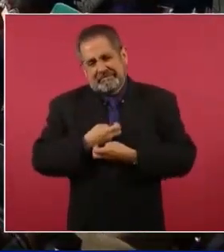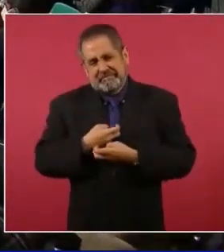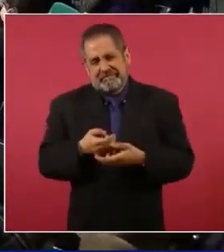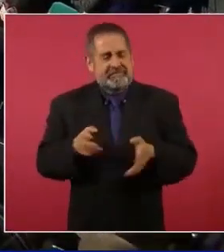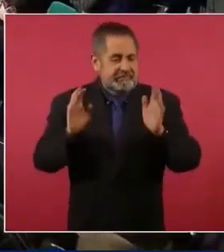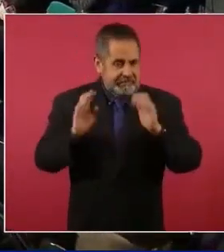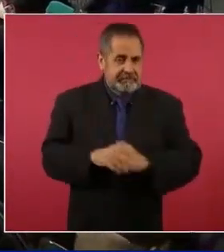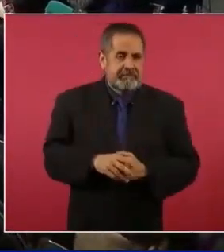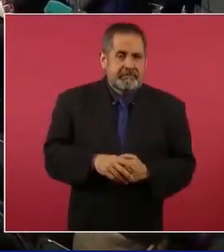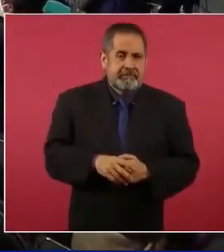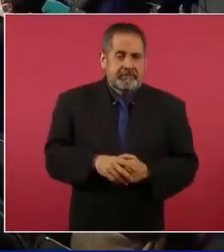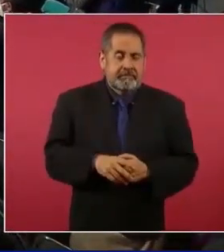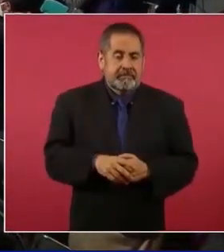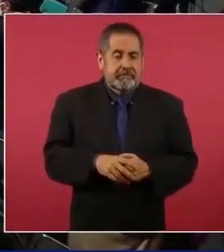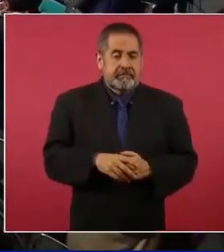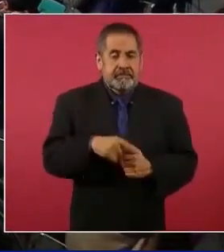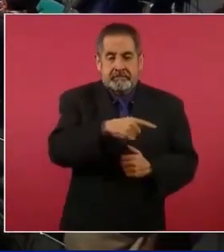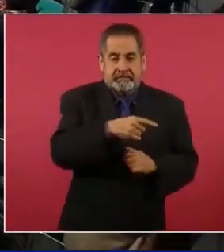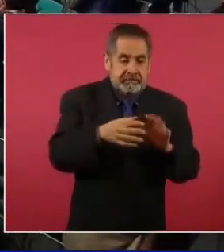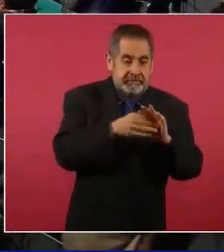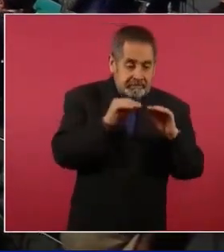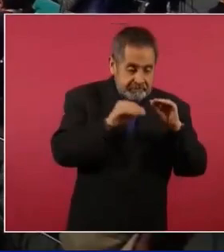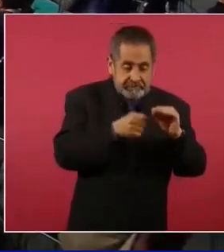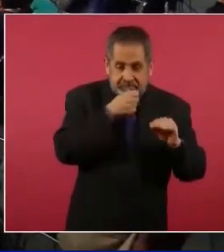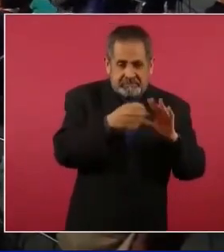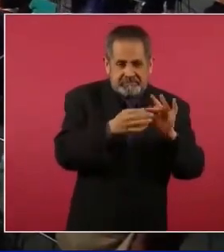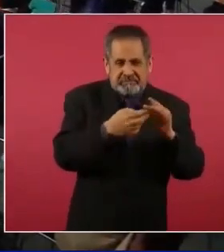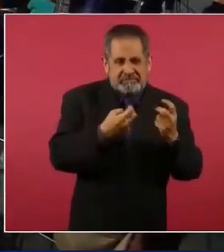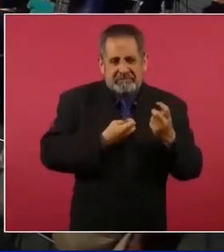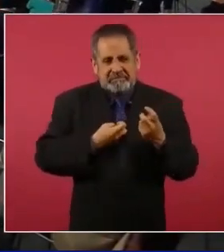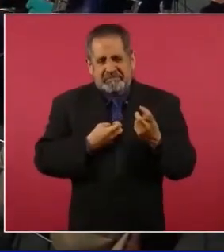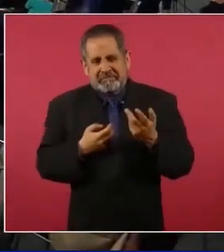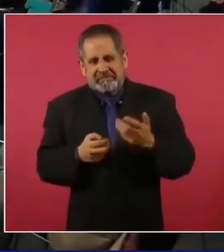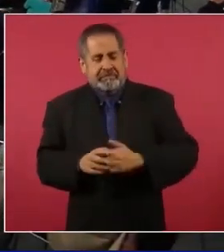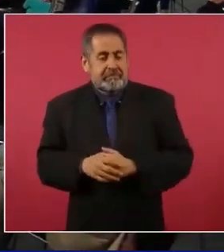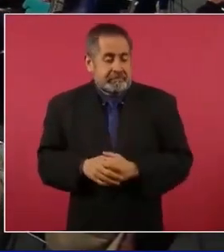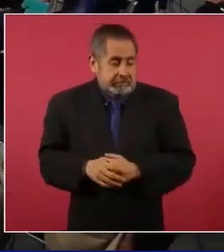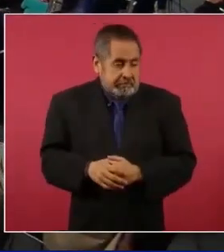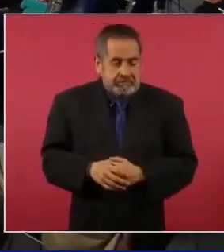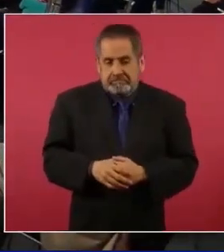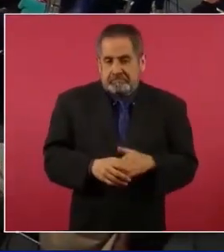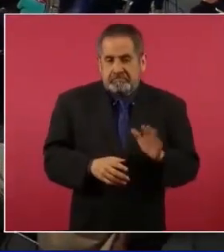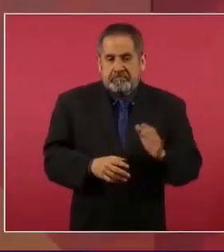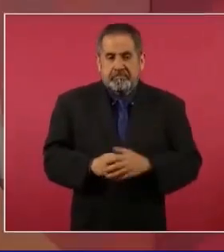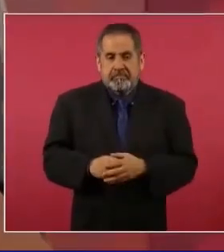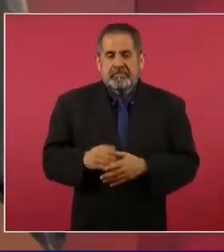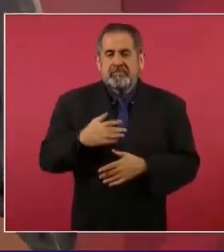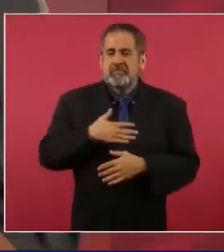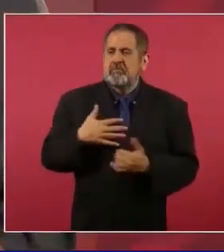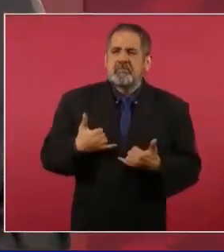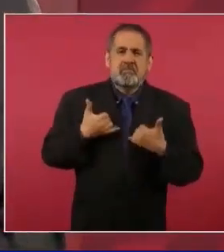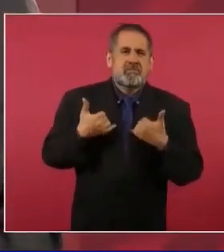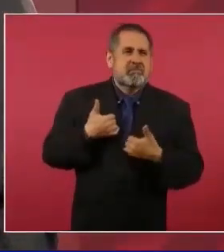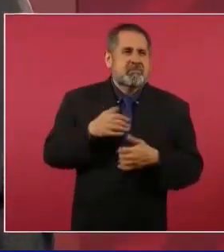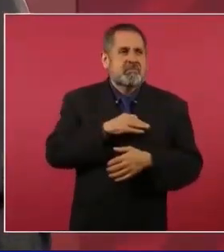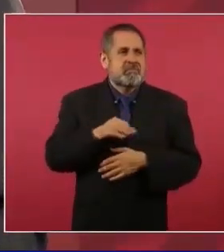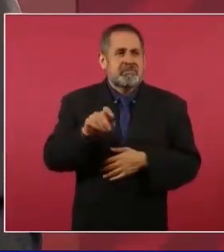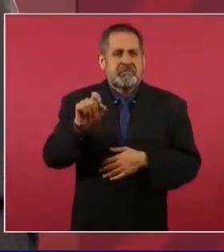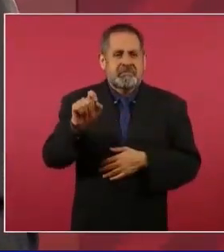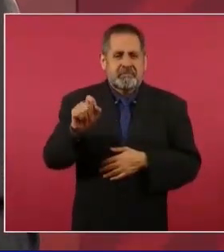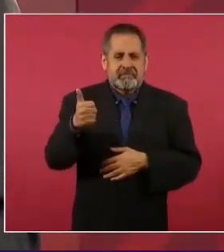Y el reportaje. Entonces, como tenía yo 26 años,